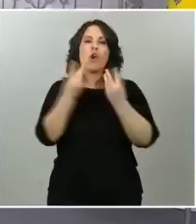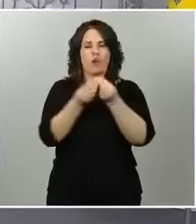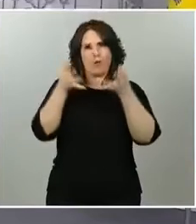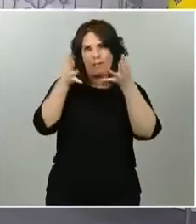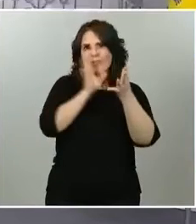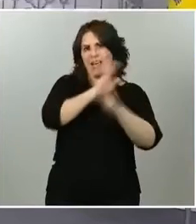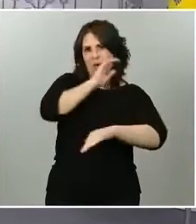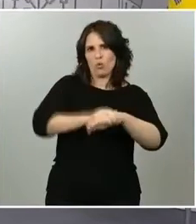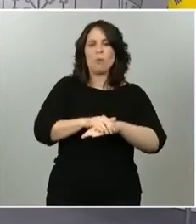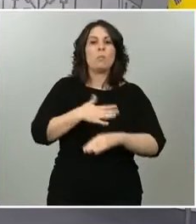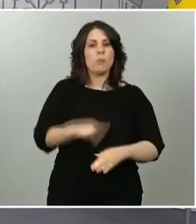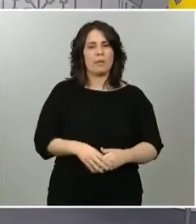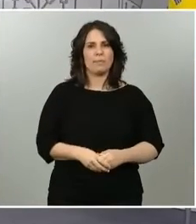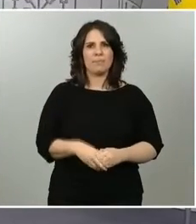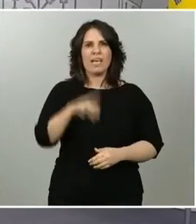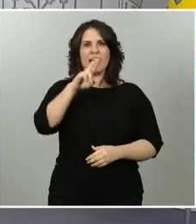RACU, adelante.